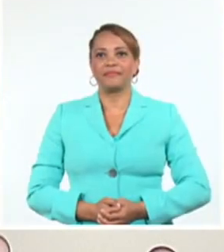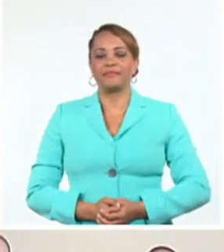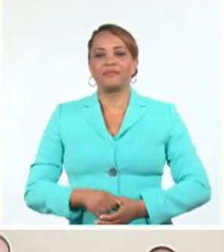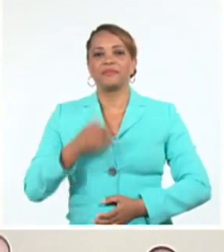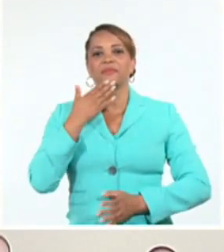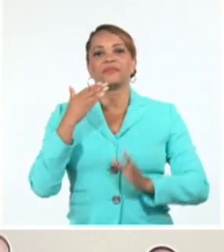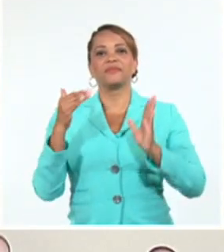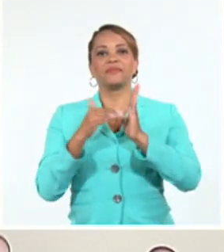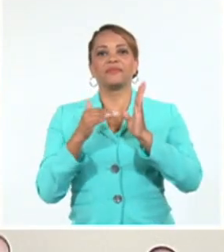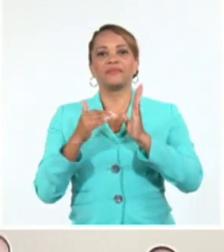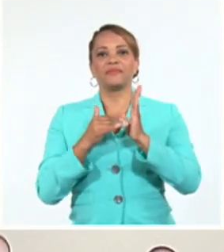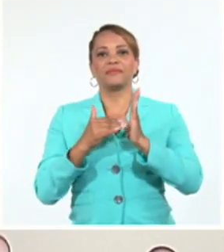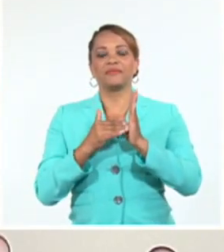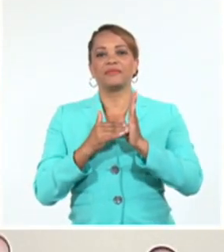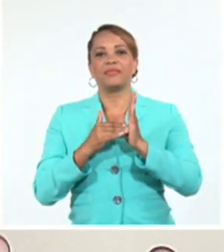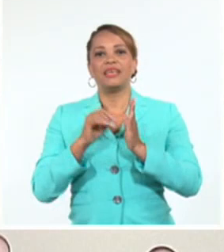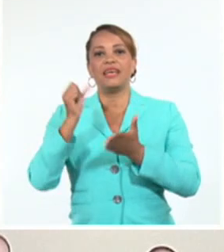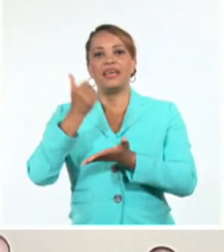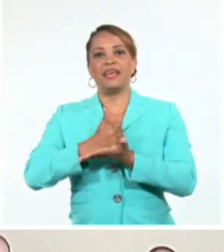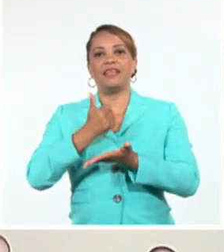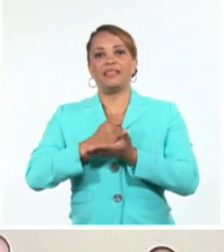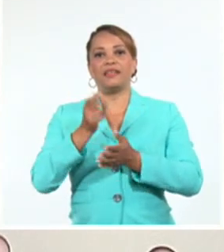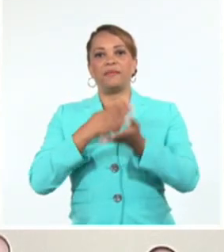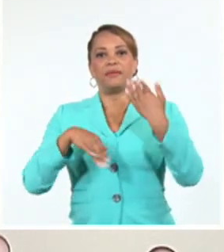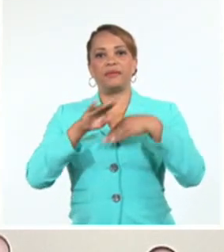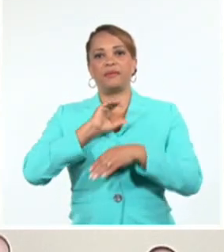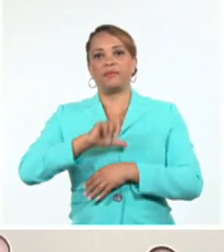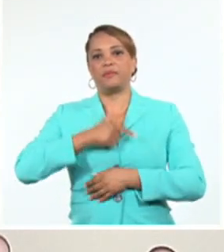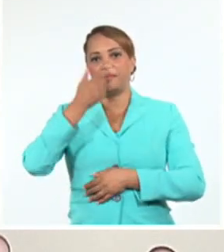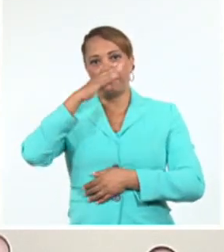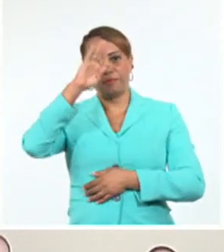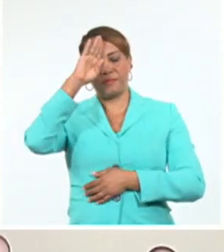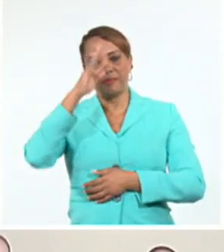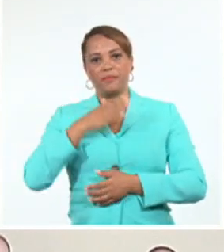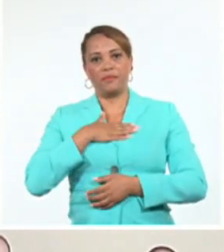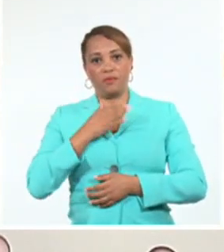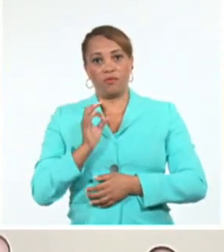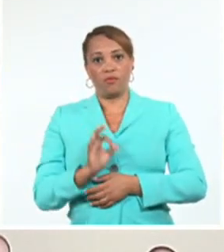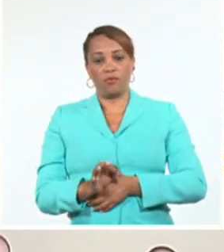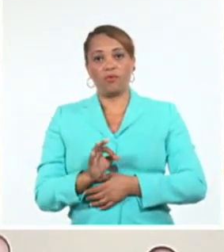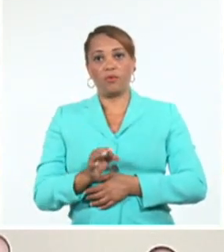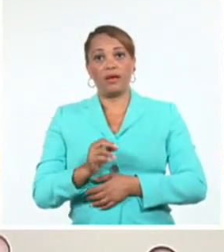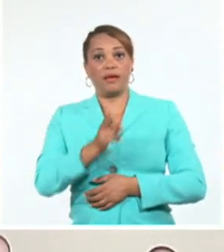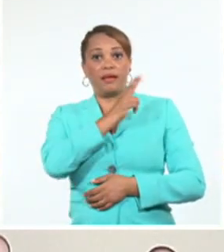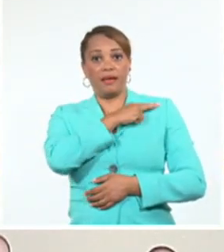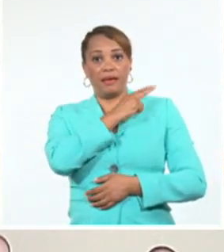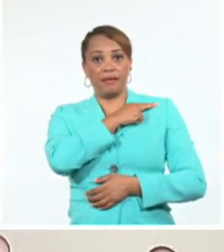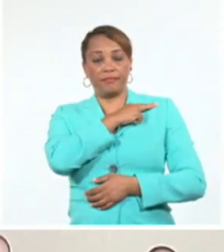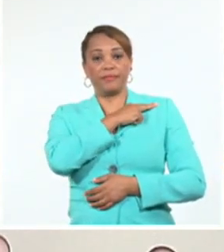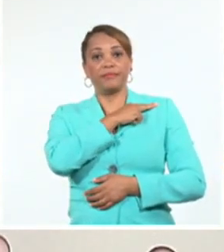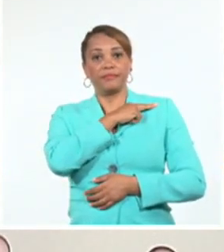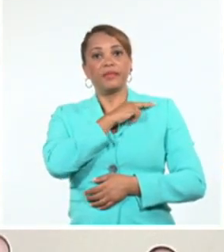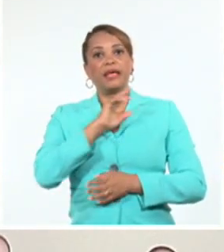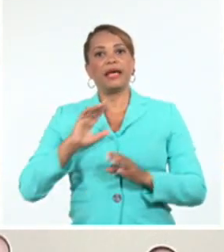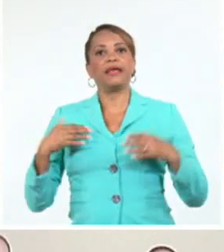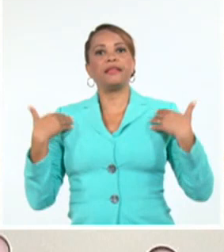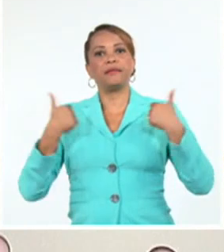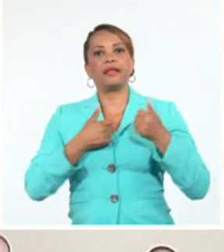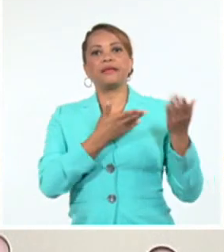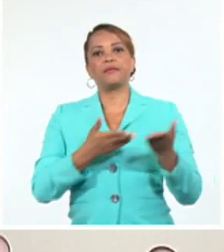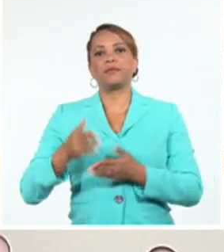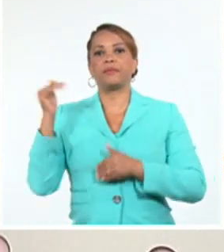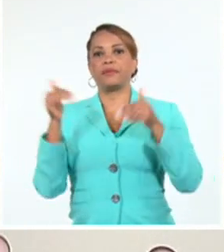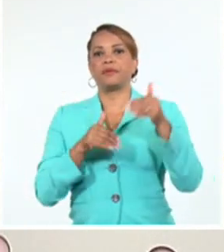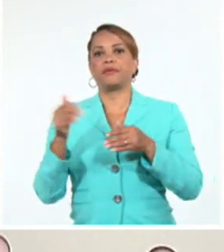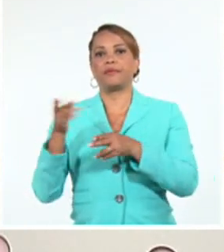Buenas tardes, en la sede del Ministerio de Cultura de Cuba el titular de ese sector Alpidio Alonso Grau recibió a los participantes